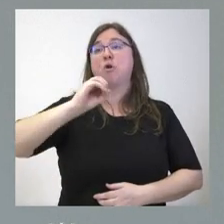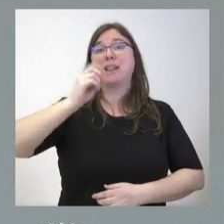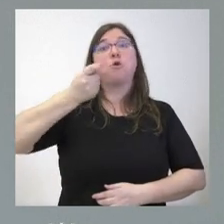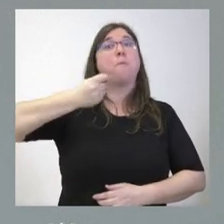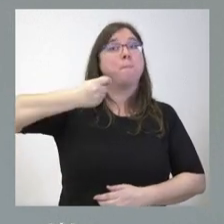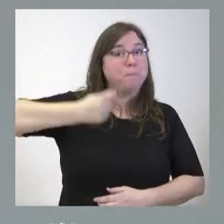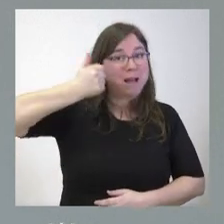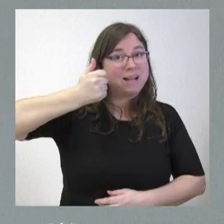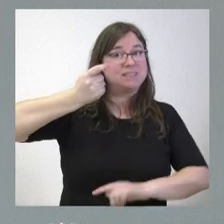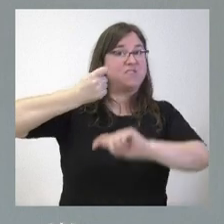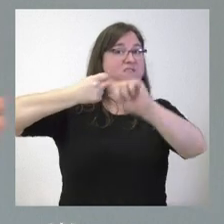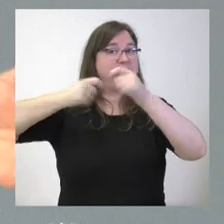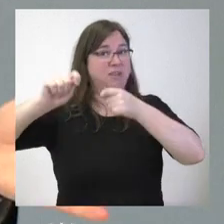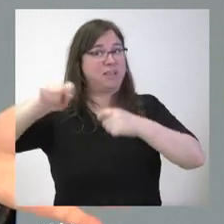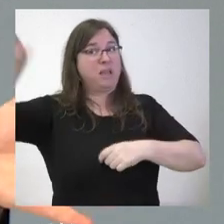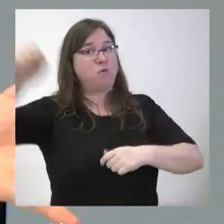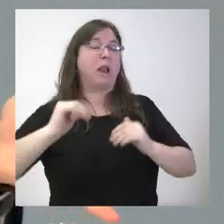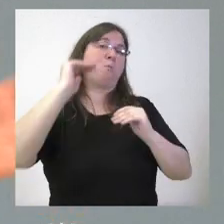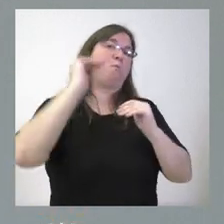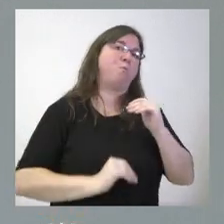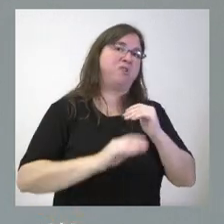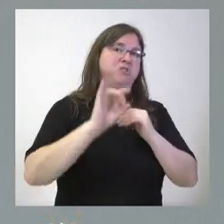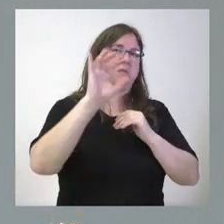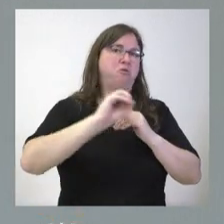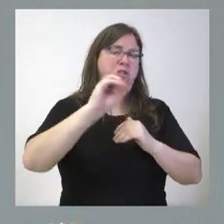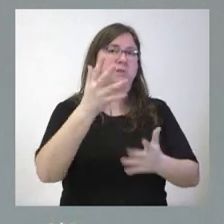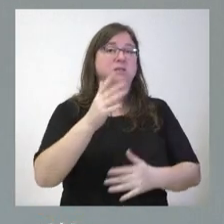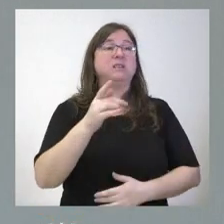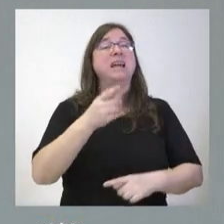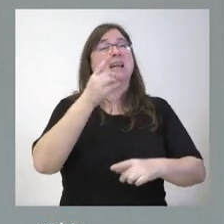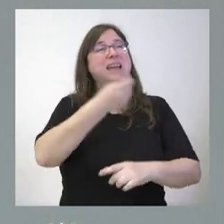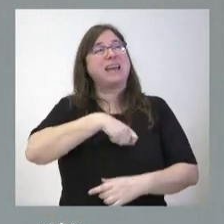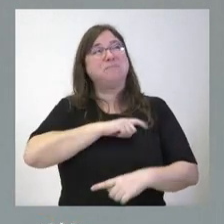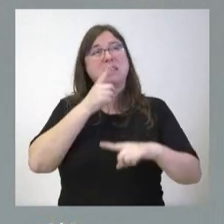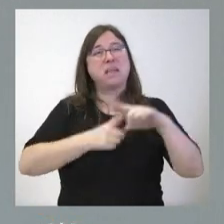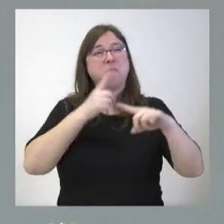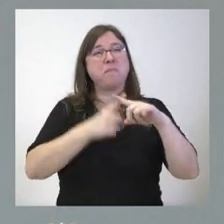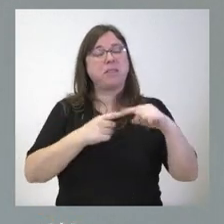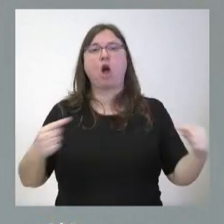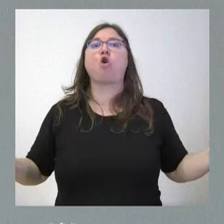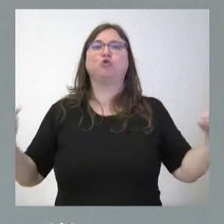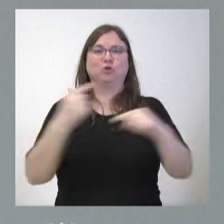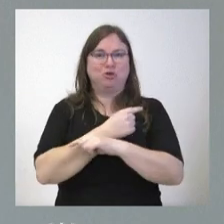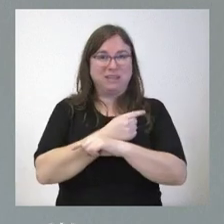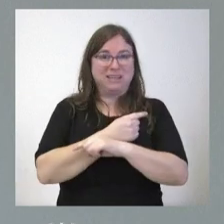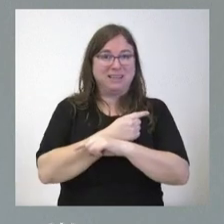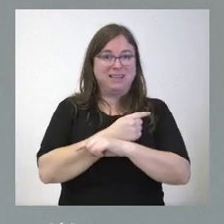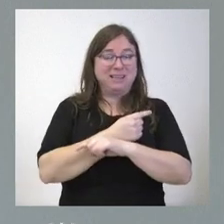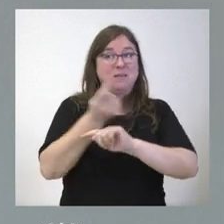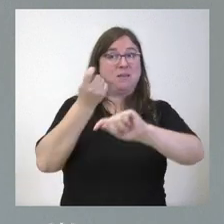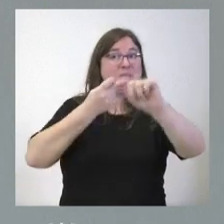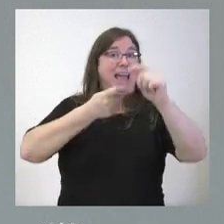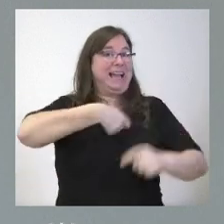cuando la media española pues es todo lo contrario se exporta menos